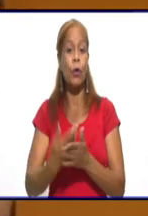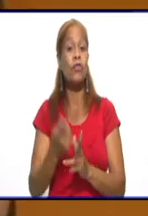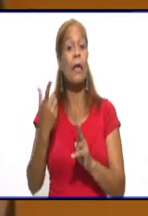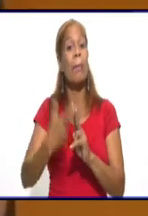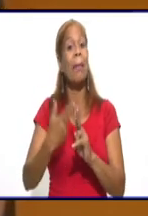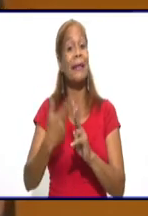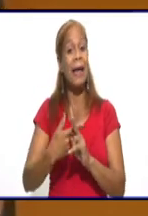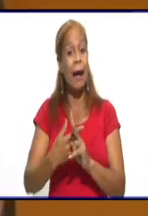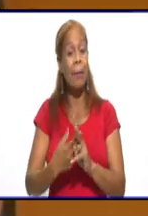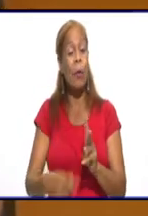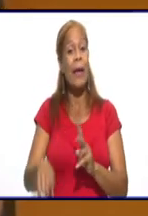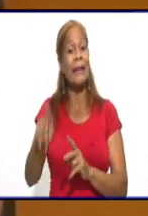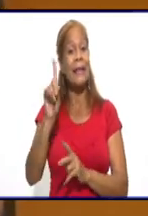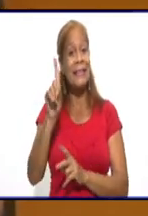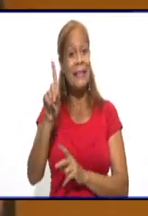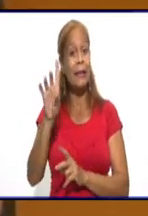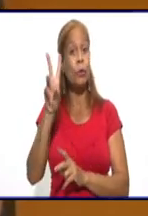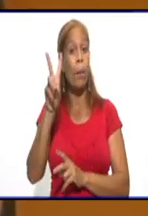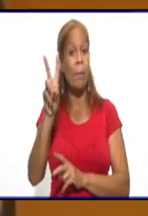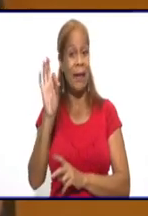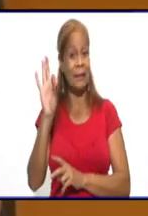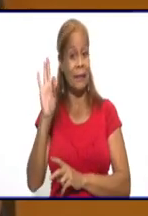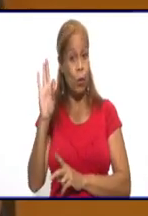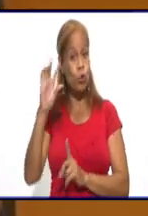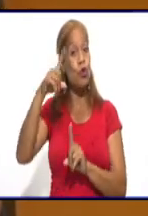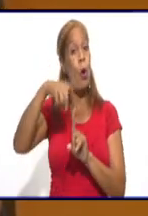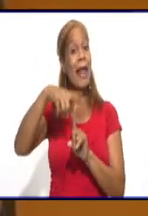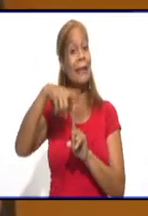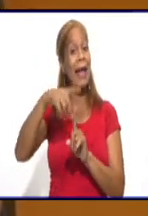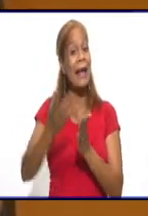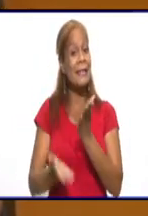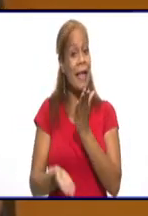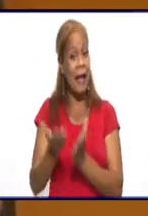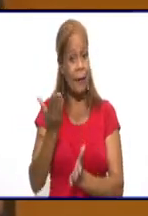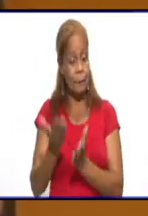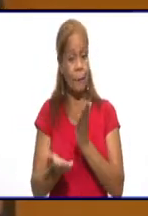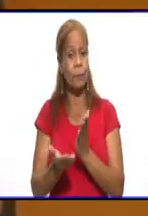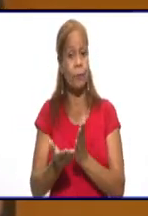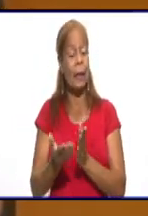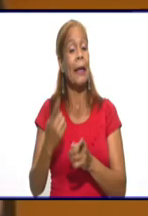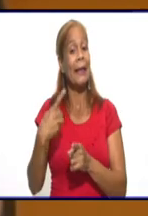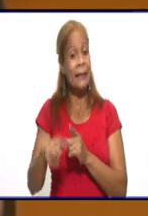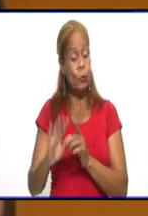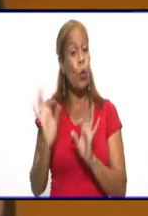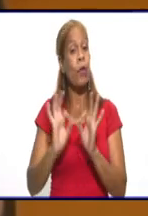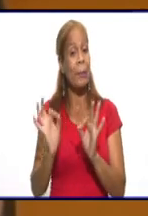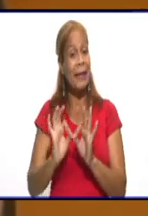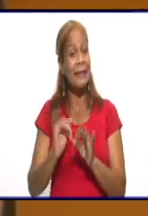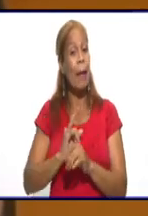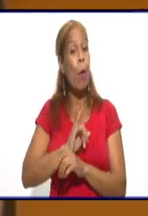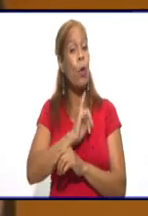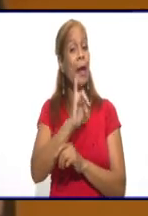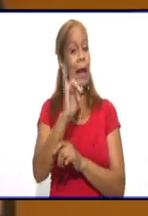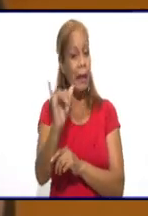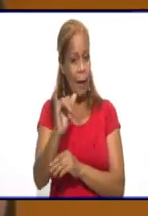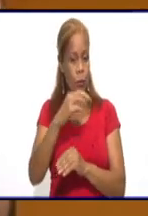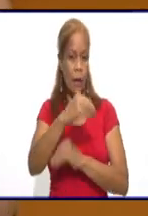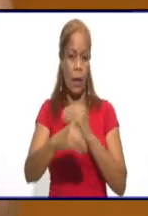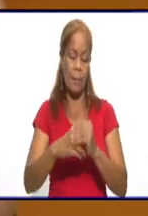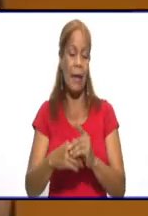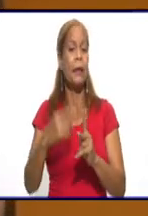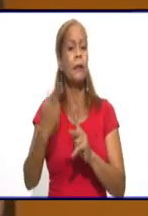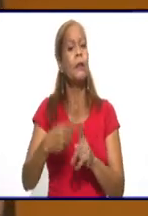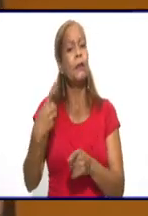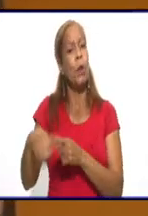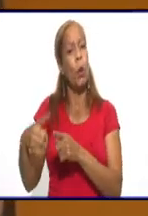en 128. Por lo tanto, estamos muy lejos de cambiar de fase. Y la otra es la positividad que tienen